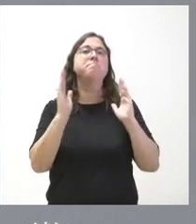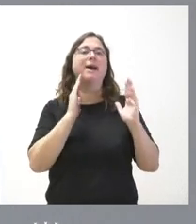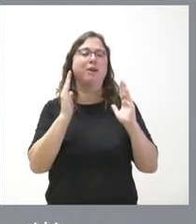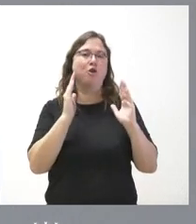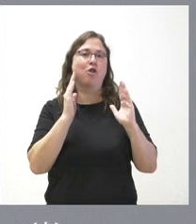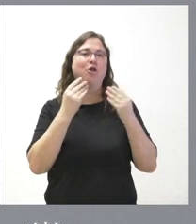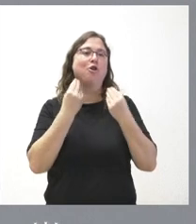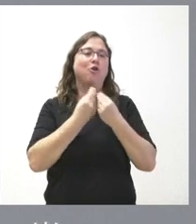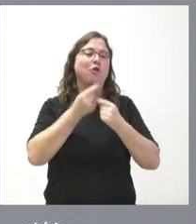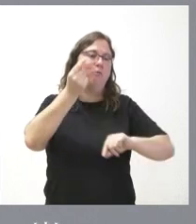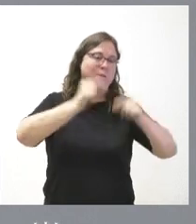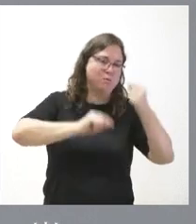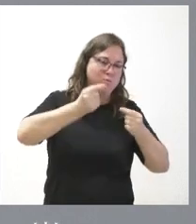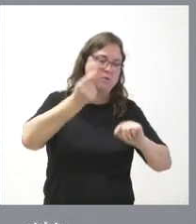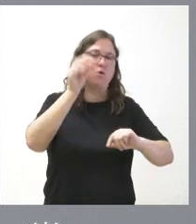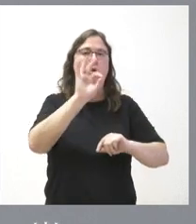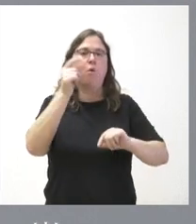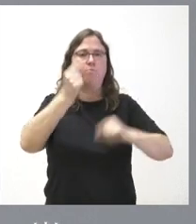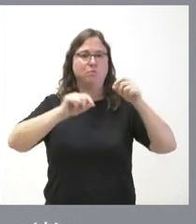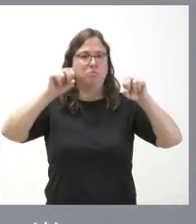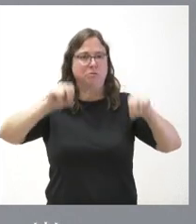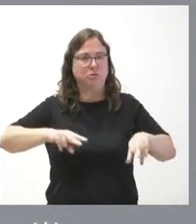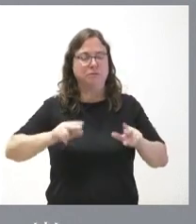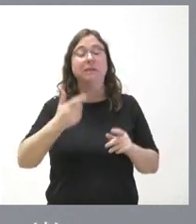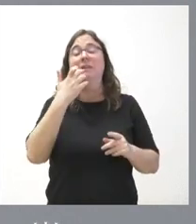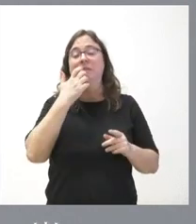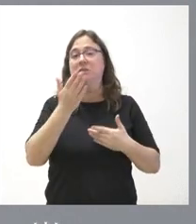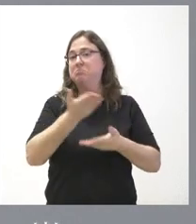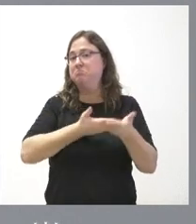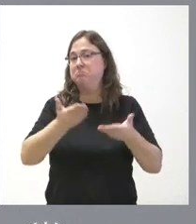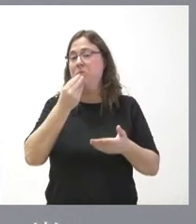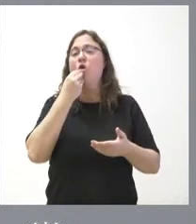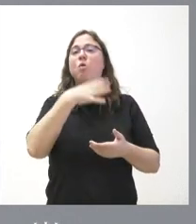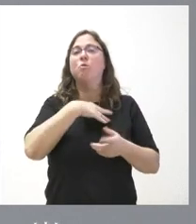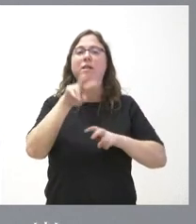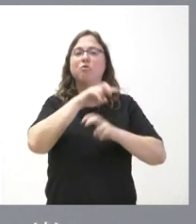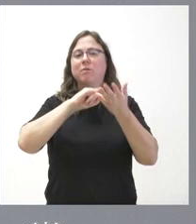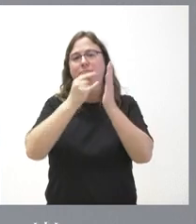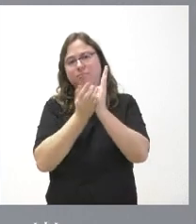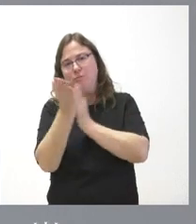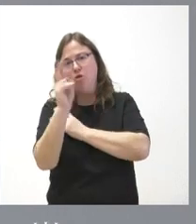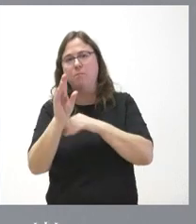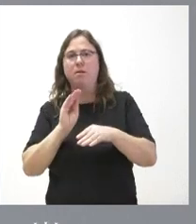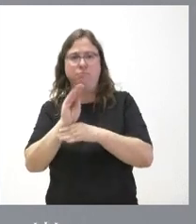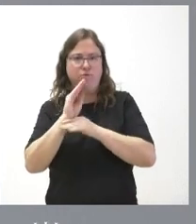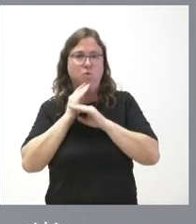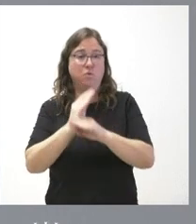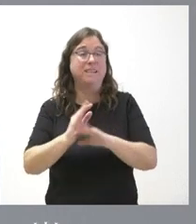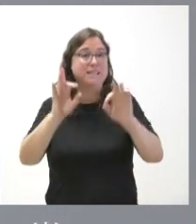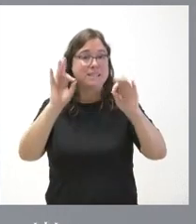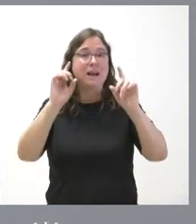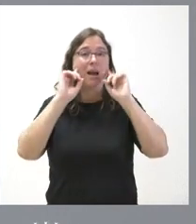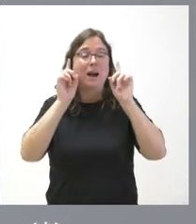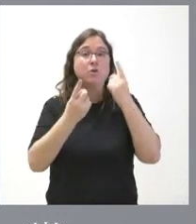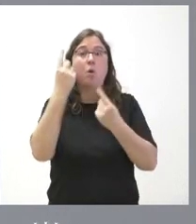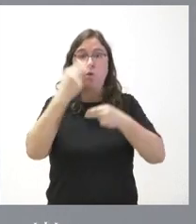o sin presupuestos y si esto fuera así pues lógicamente buscaríamos los mecanismos para dotar las cantidades suficientes muy particularmente algunas